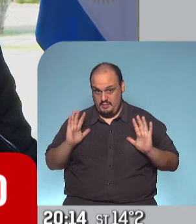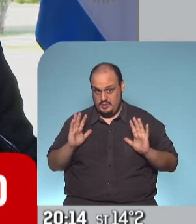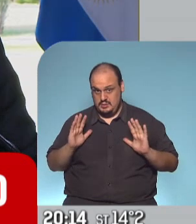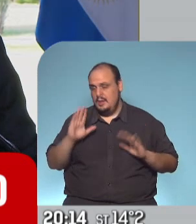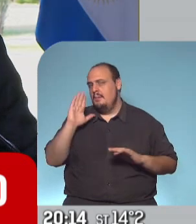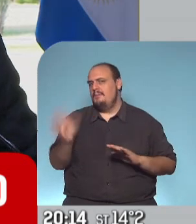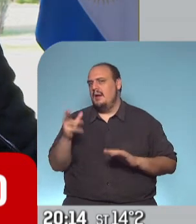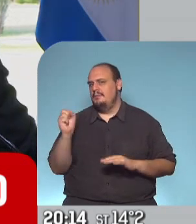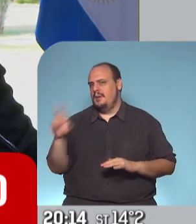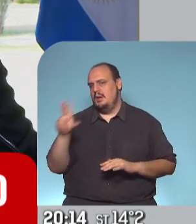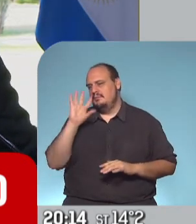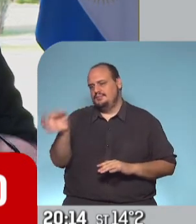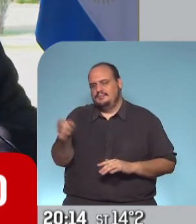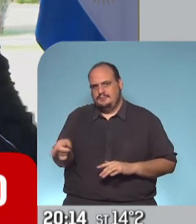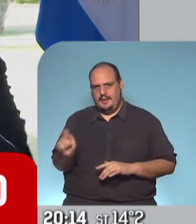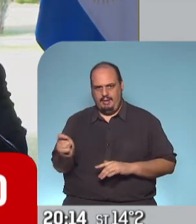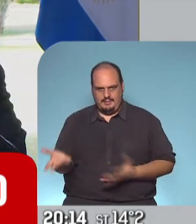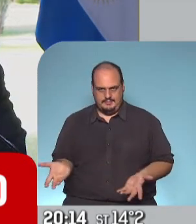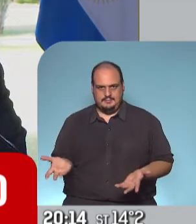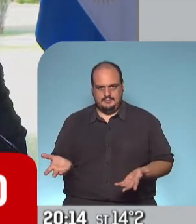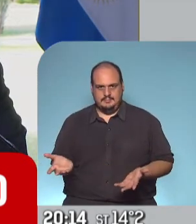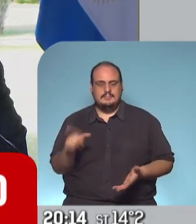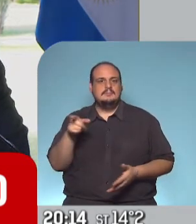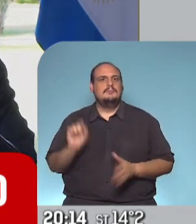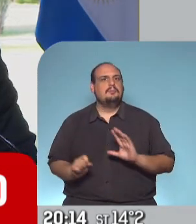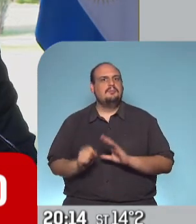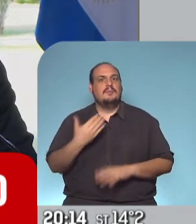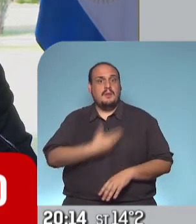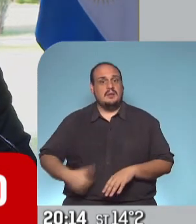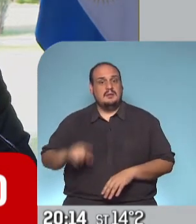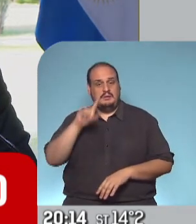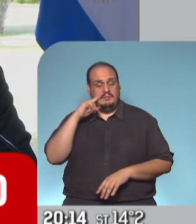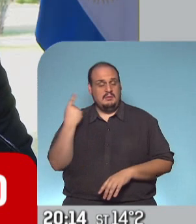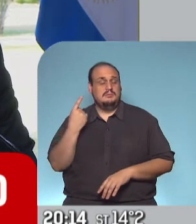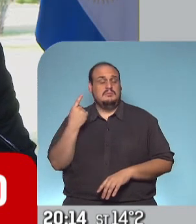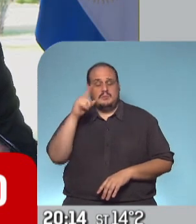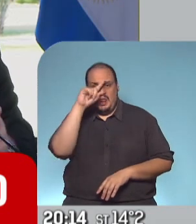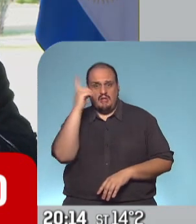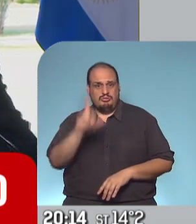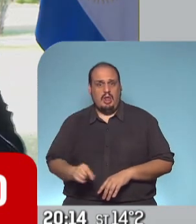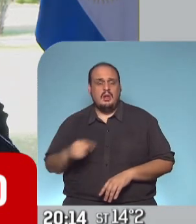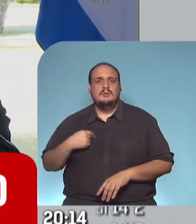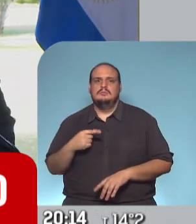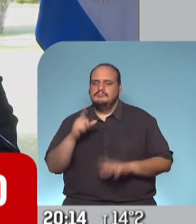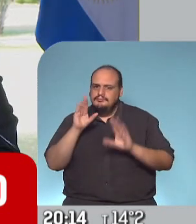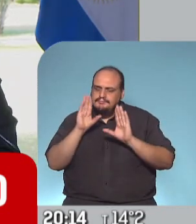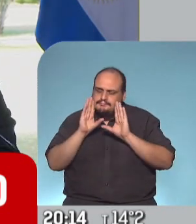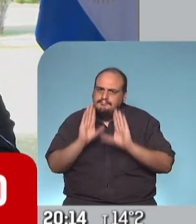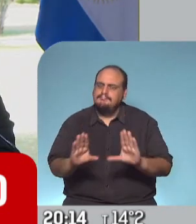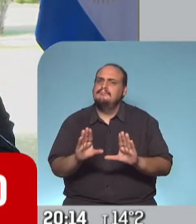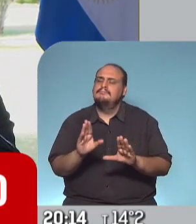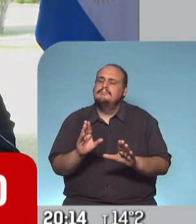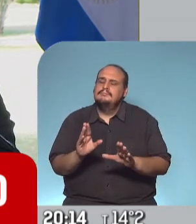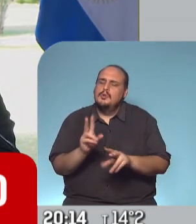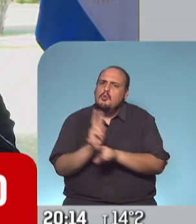más le pega. Y quizás por primera vez o una de las primeras veces el presidente de la nación le pidió especial atención de cuidado y de quedarse en sus